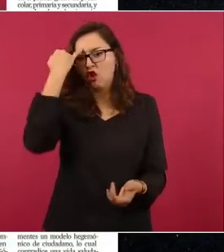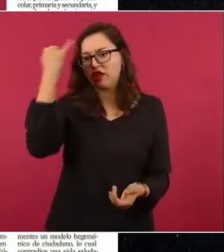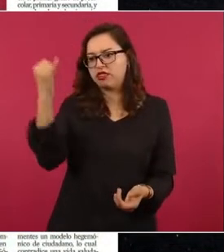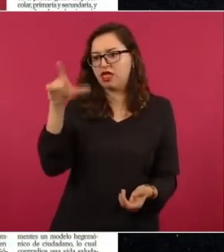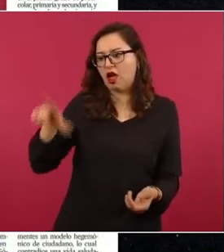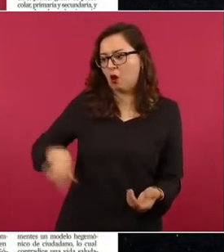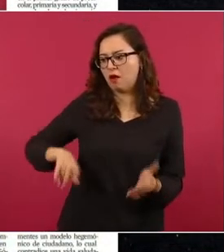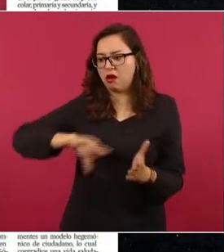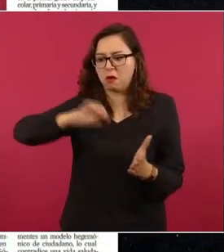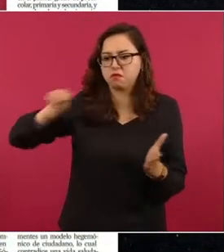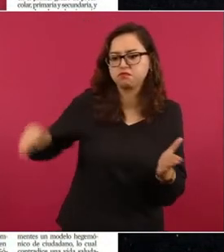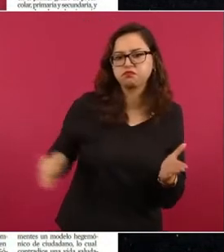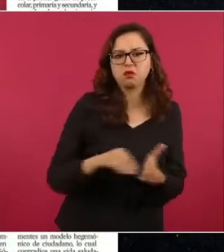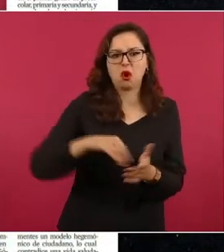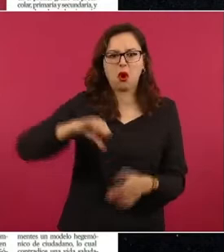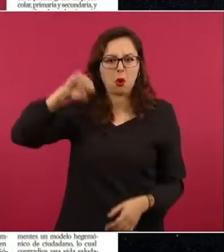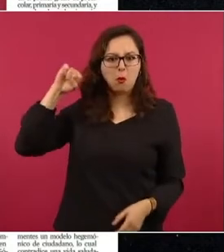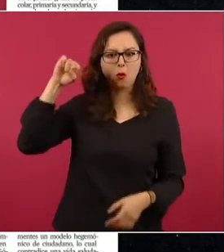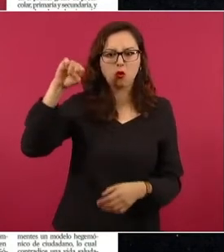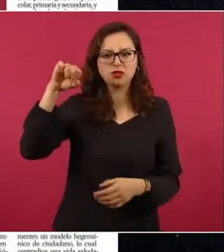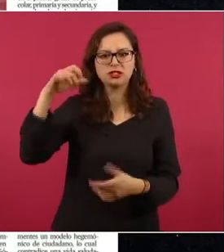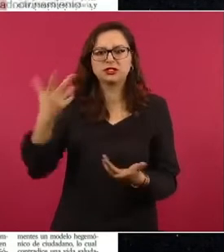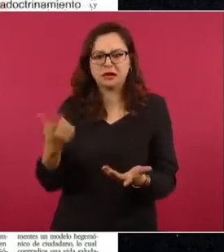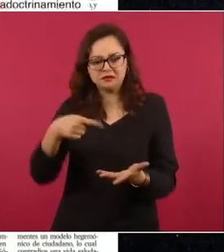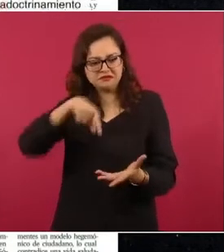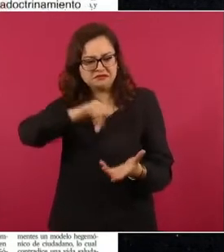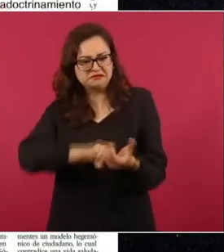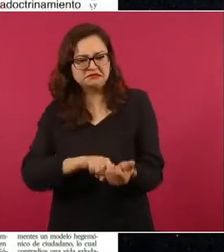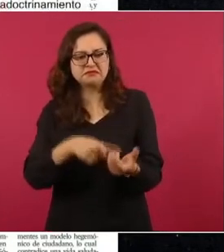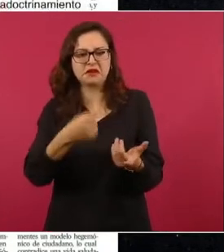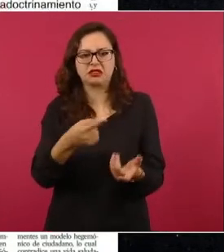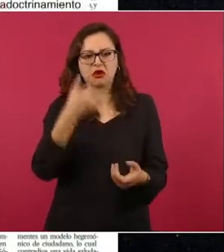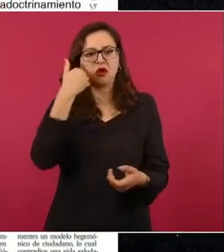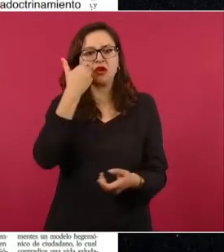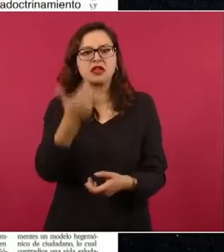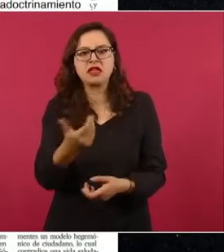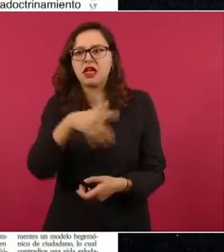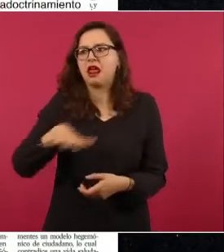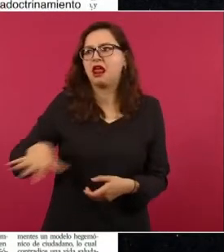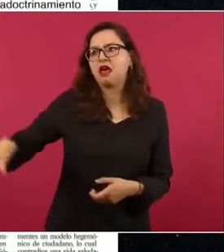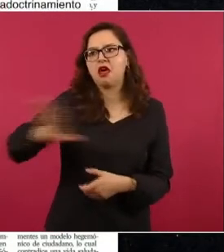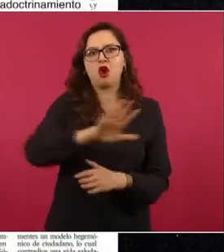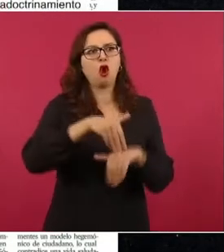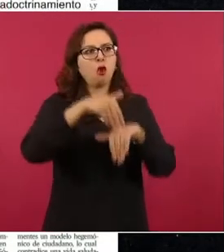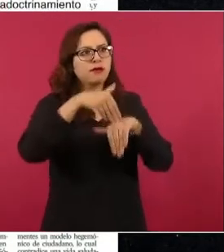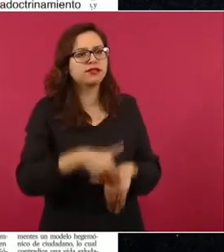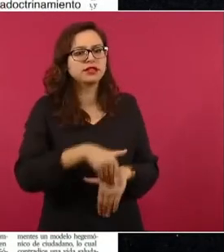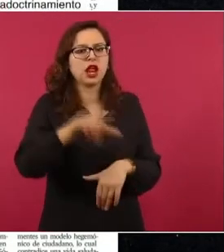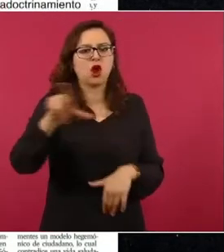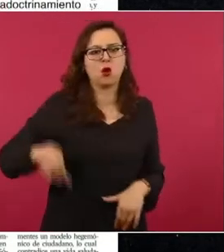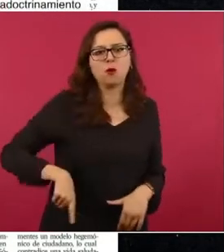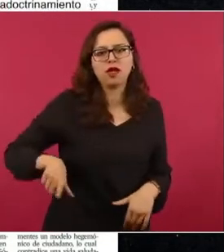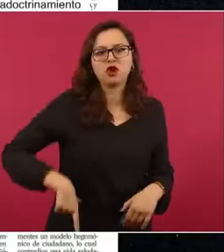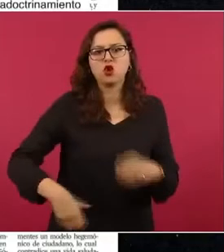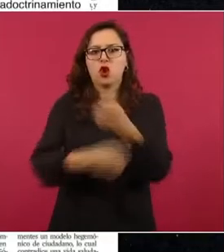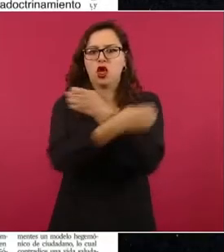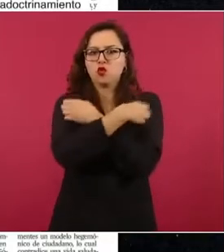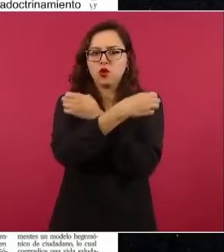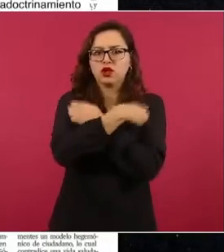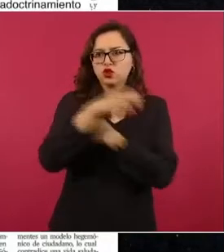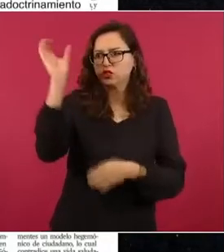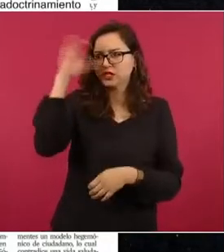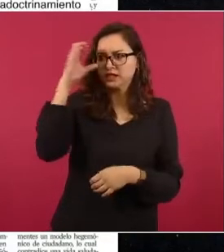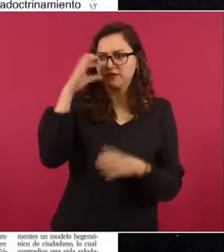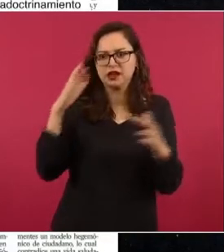totalitarista, comunista, un esfuerzo que busca perpetuar súbditos leales y que va en contra de una educación científica